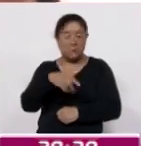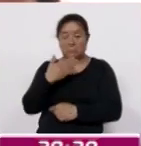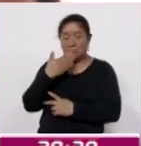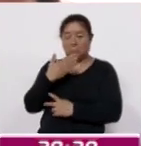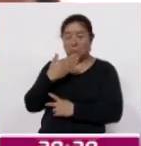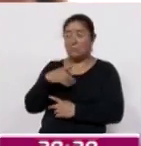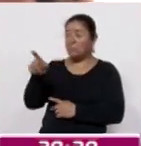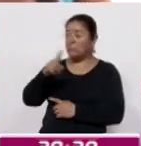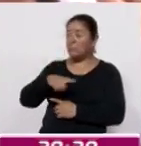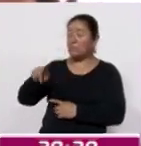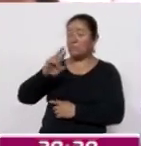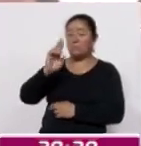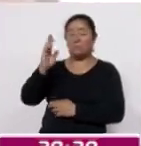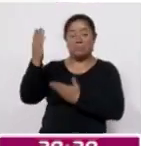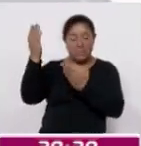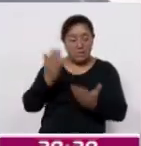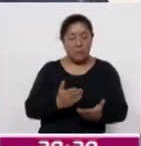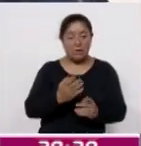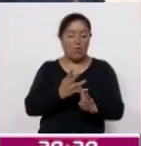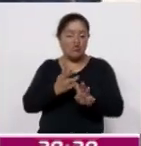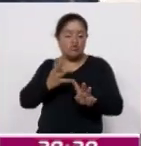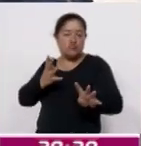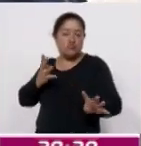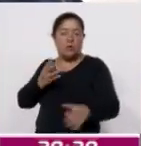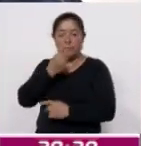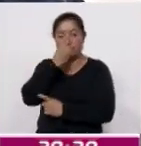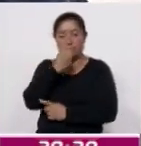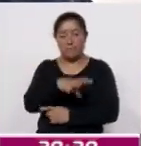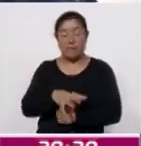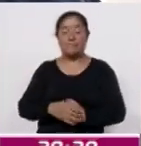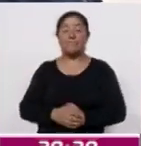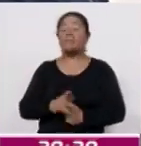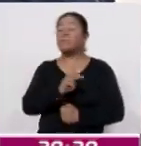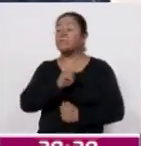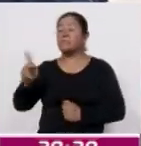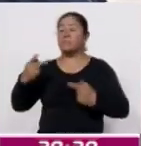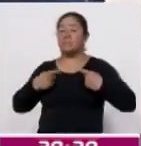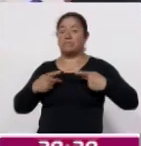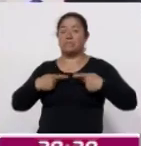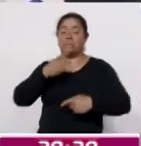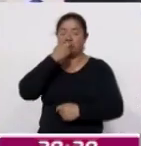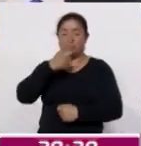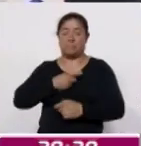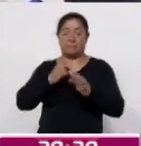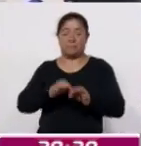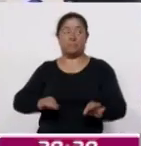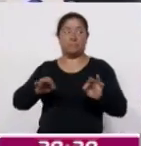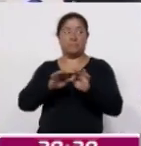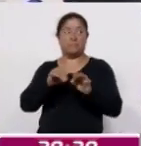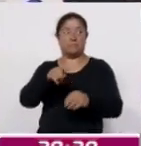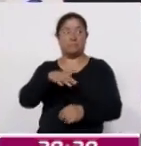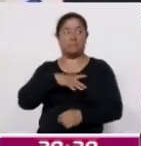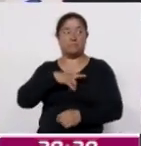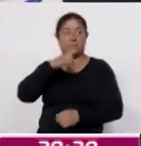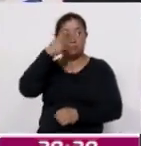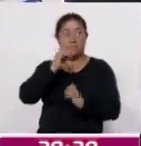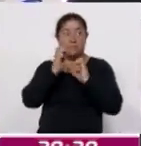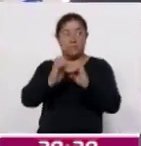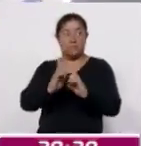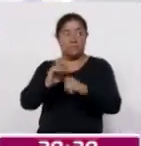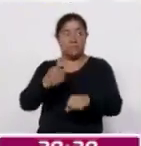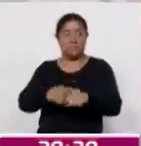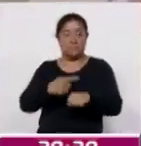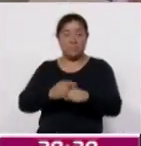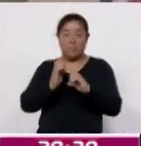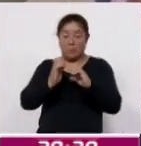La afluencia es excelente. Las y los asistentes remarcaron la importancia de vacunarse para prevenir enfermedades y cuidar su